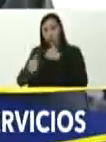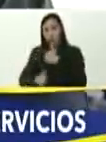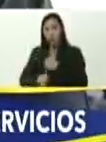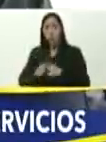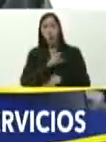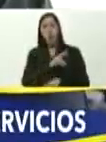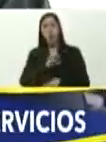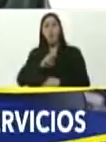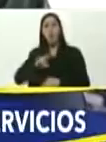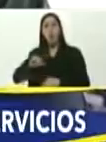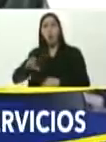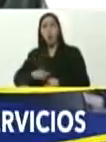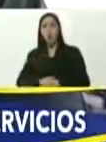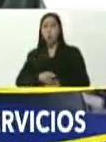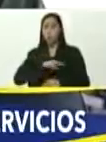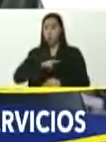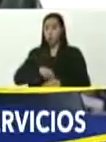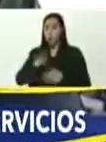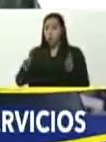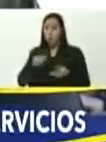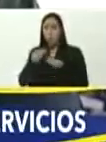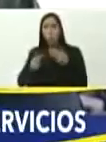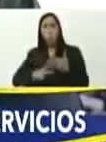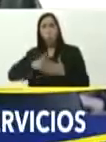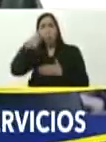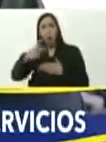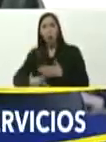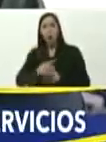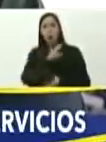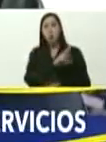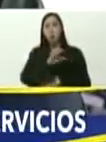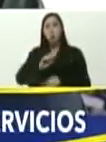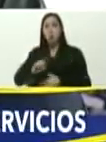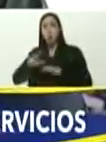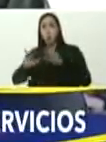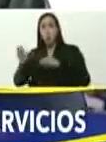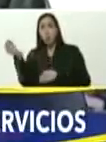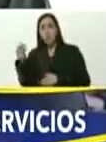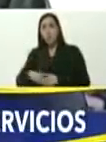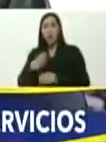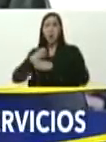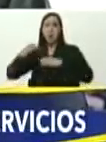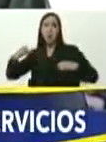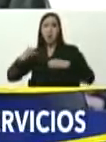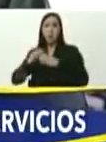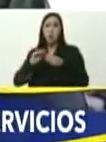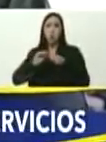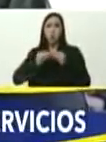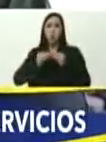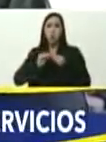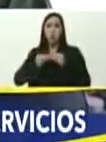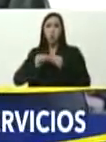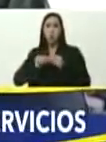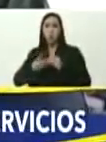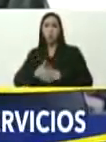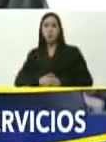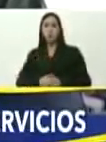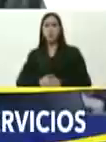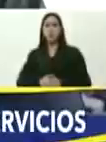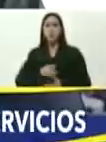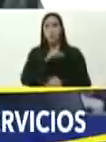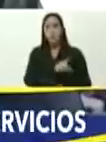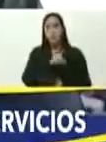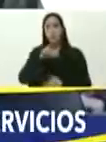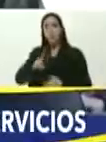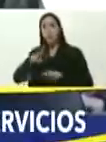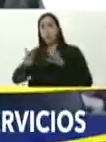Reborol, y emprendimos, un plan, de 208 unidades adicionales, que ya para este momento, cuenta con 117, que